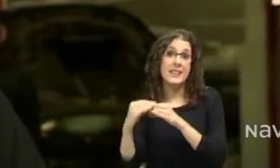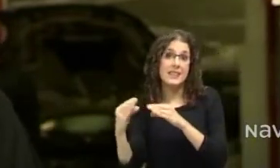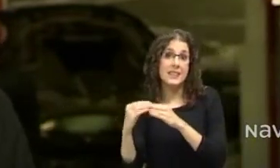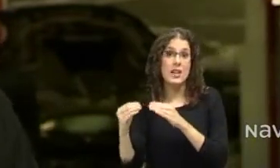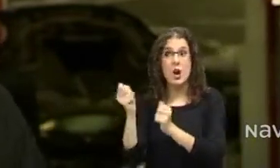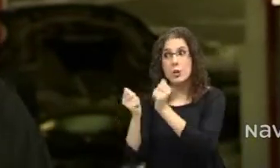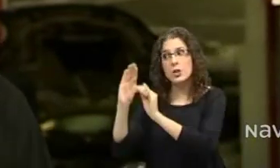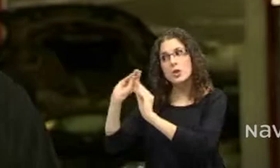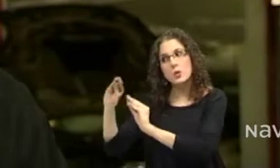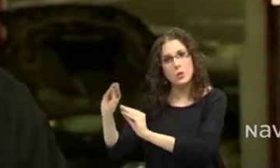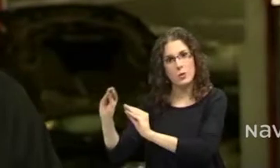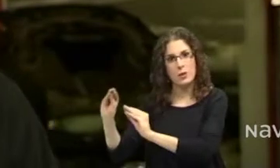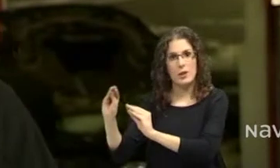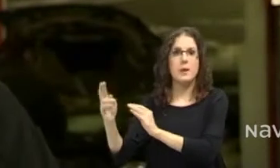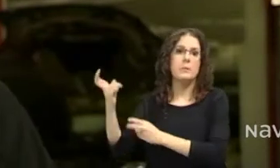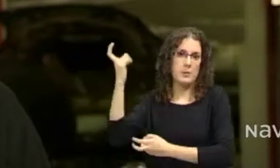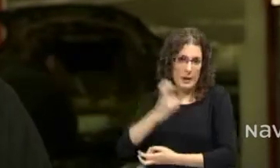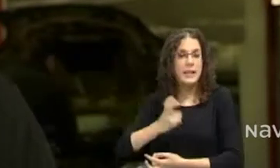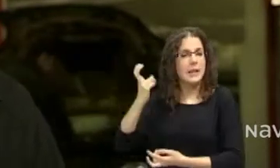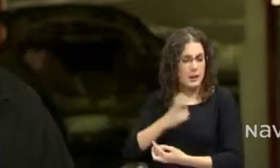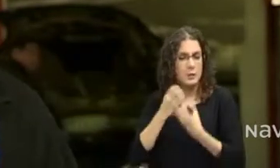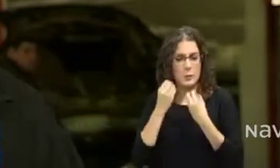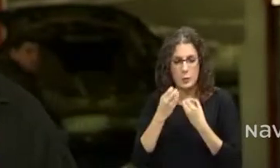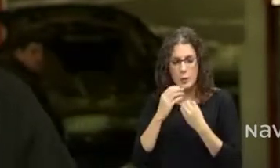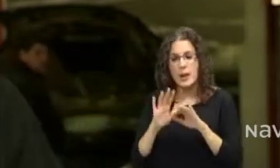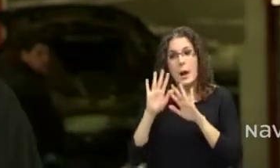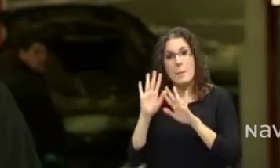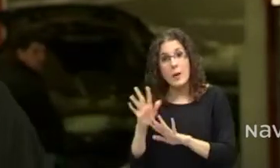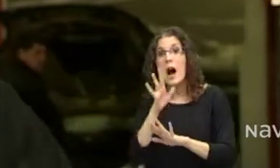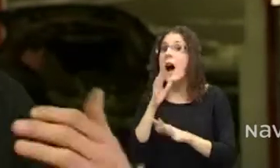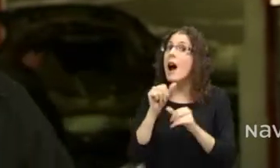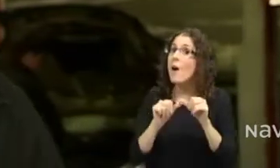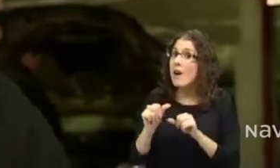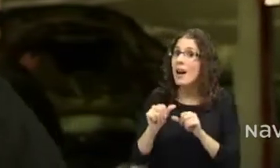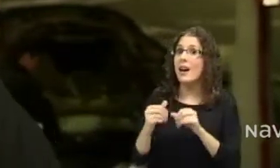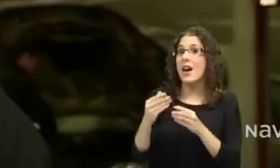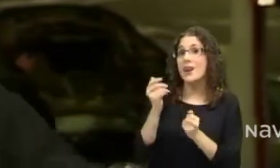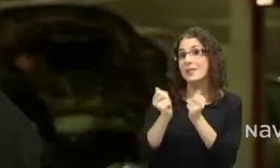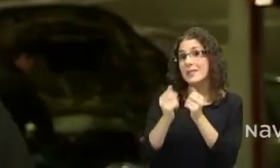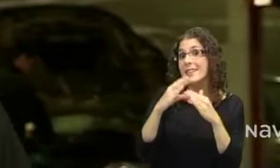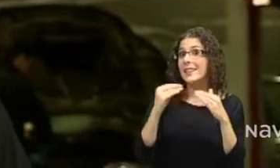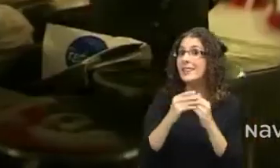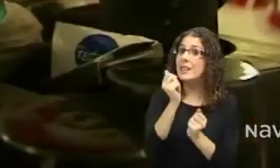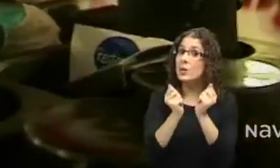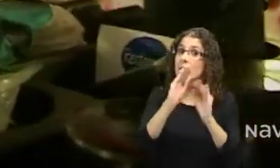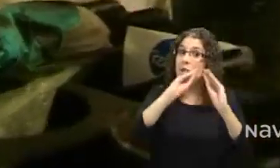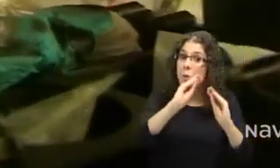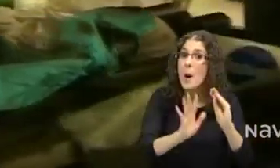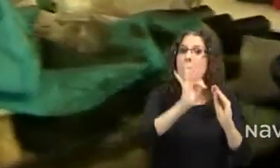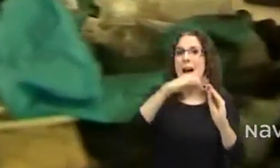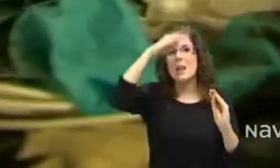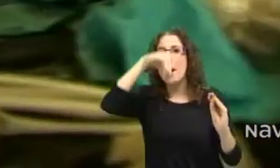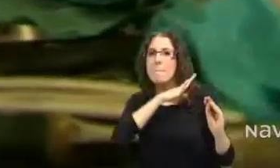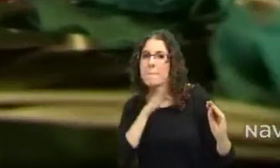ahora que tengo mi taller, aparte de traerme sus coches, me traen el de sus padres, el de sus hermanos, me traen a más gente. Entonces